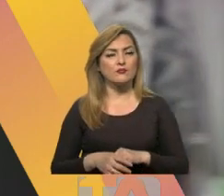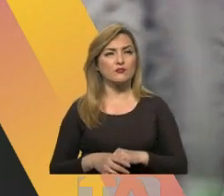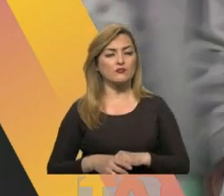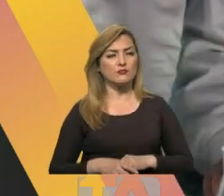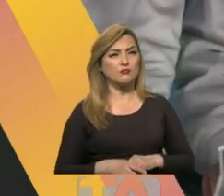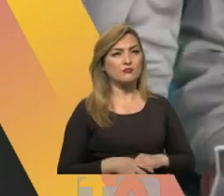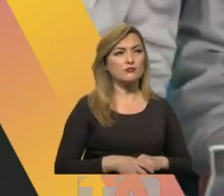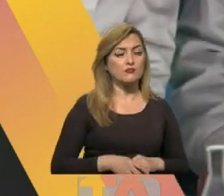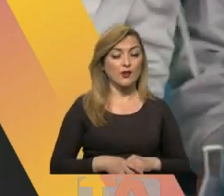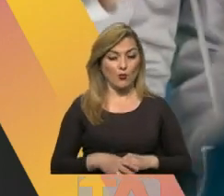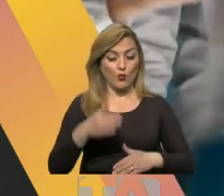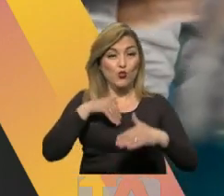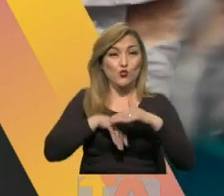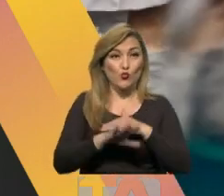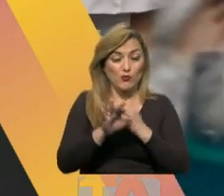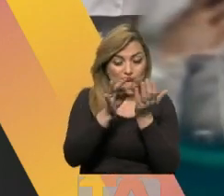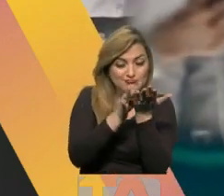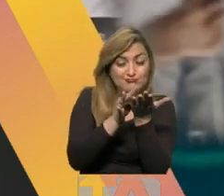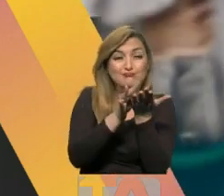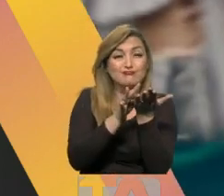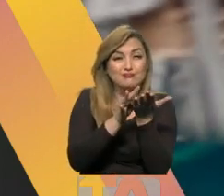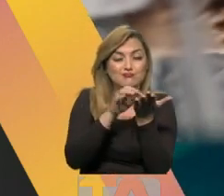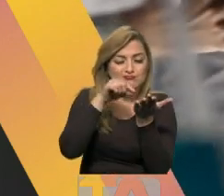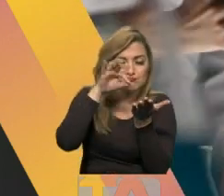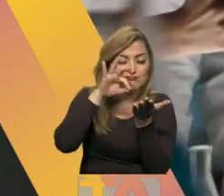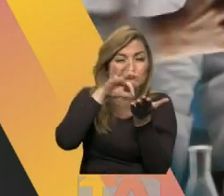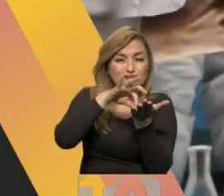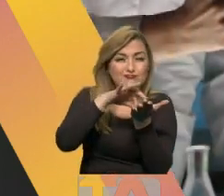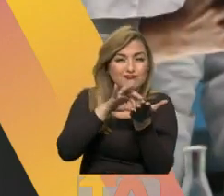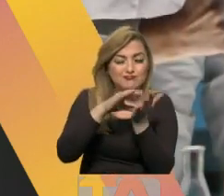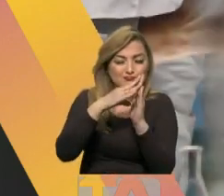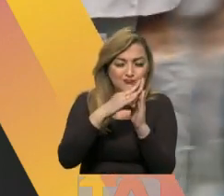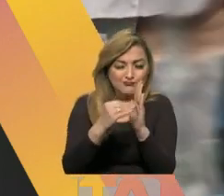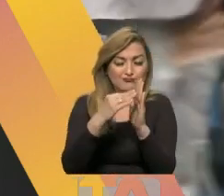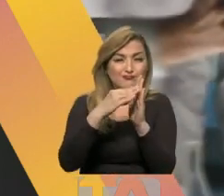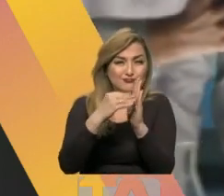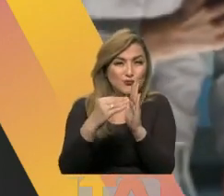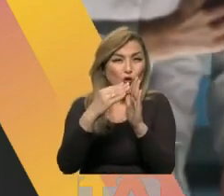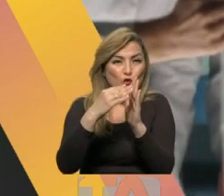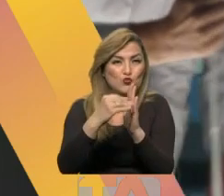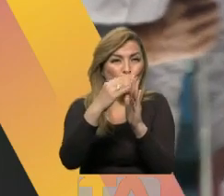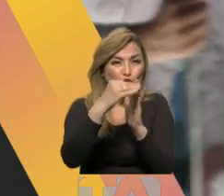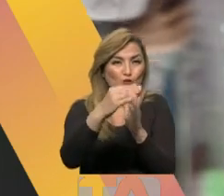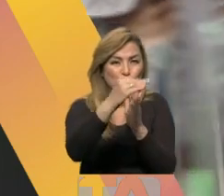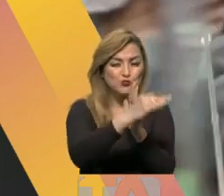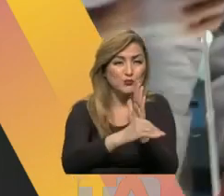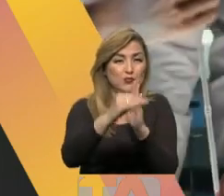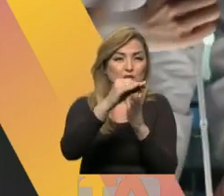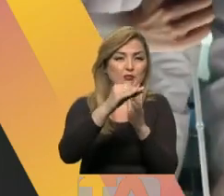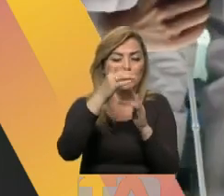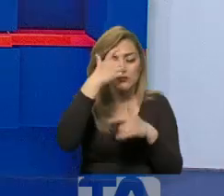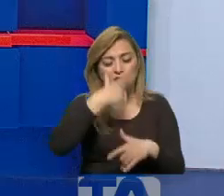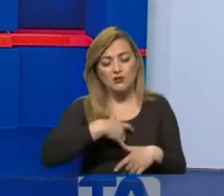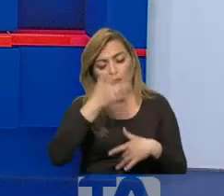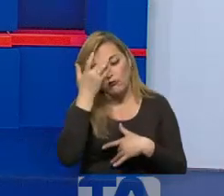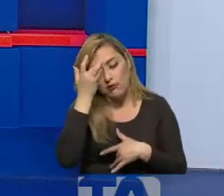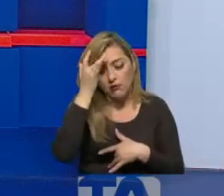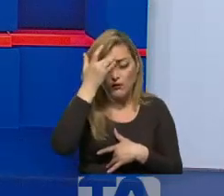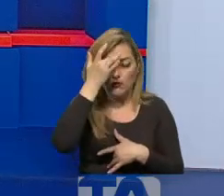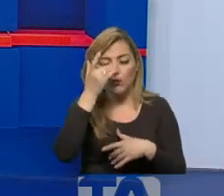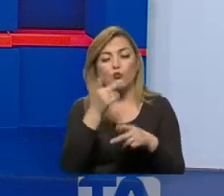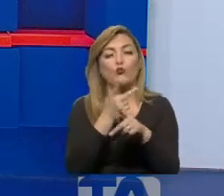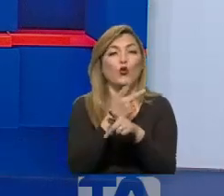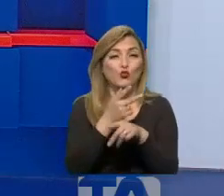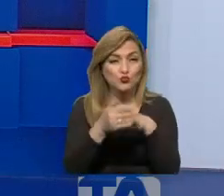para entrar a un organismo, a las células, adaptarse, replicarse y producir copias de su genoma, pues en este proceso nosotros